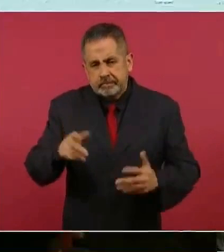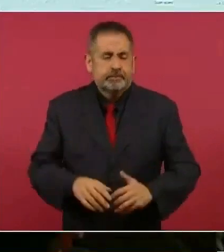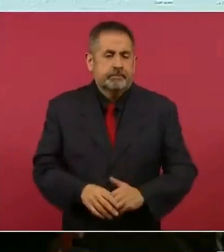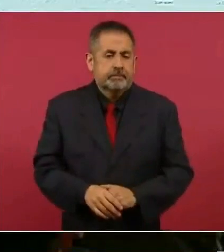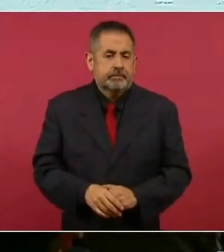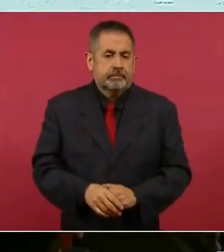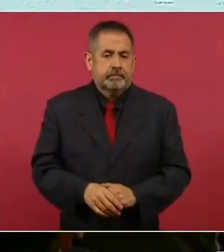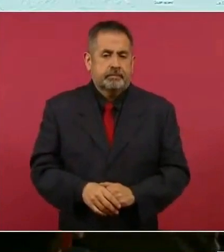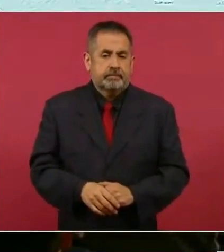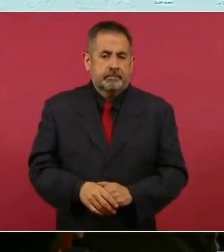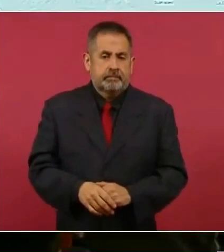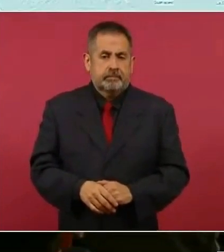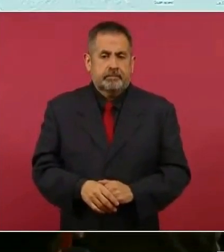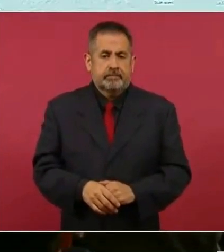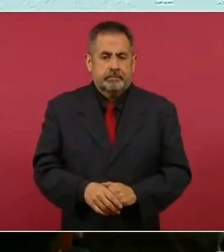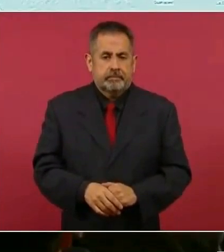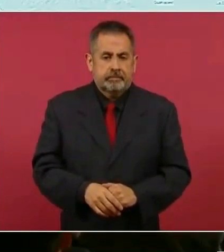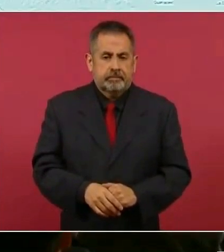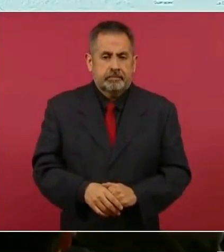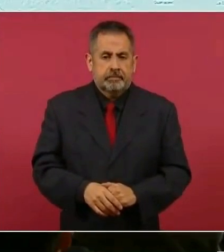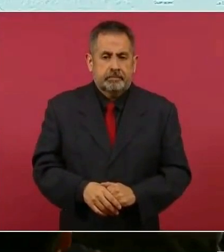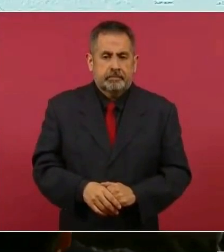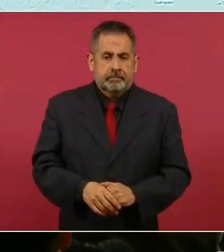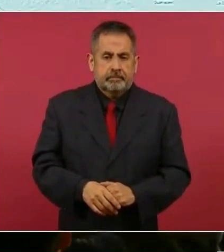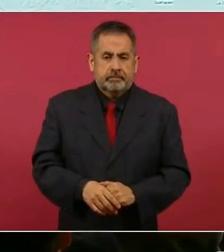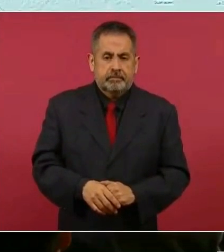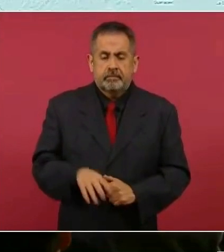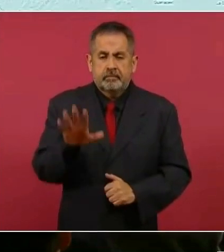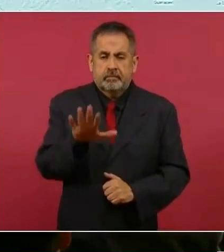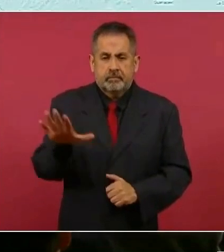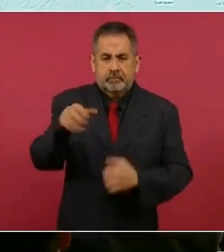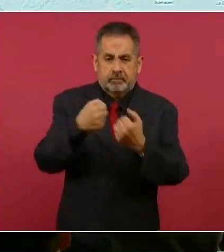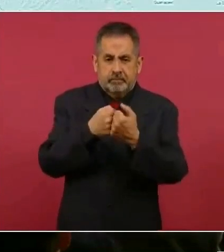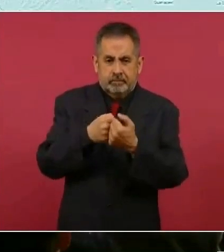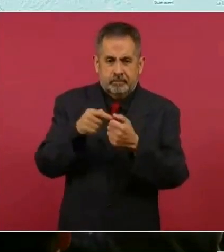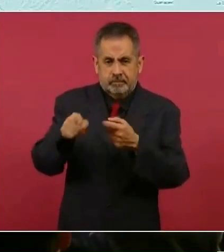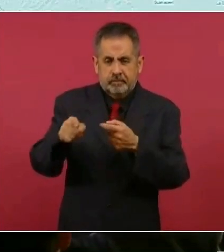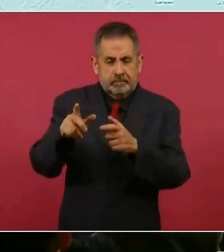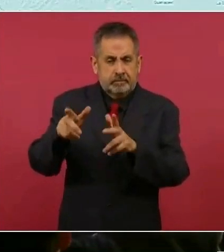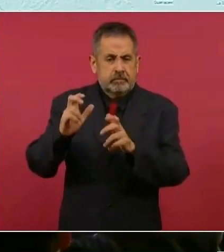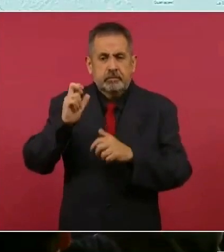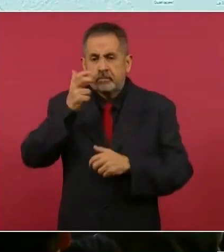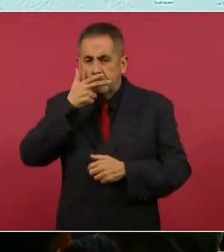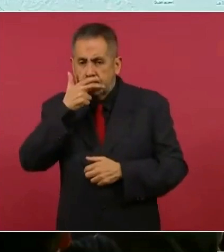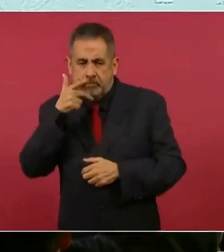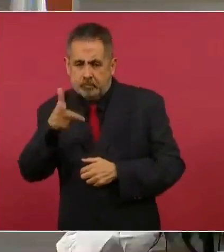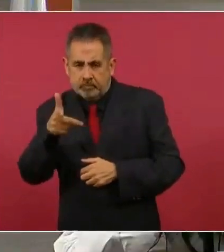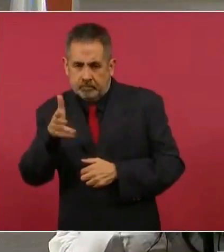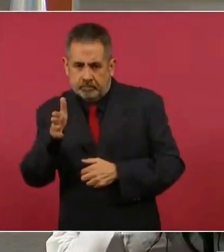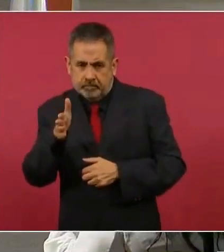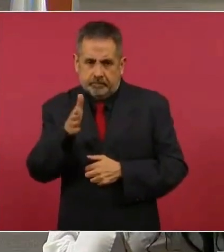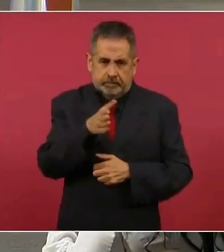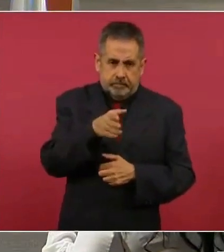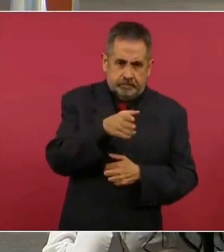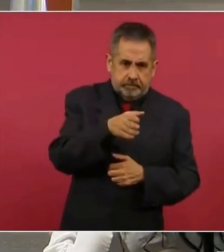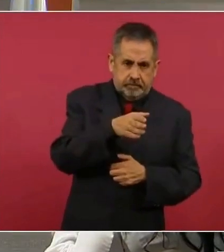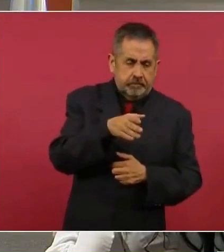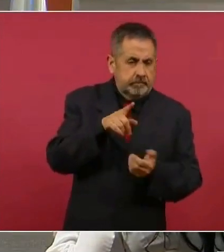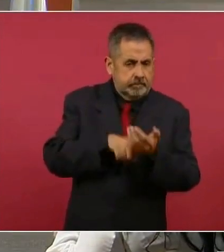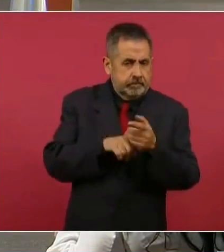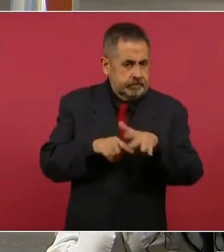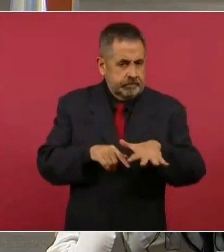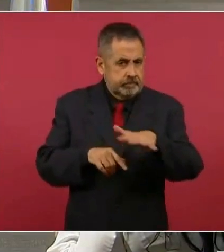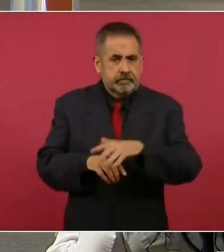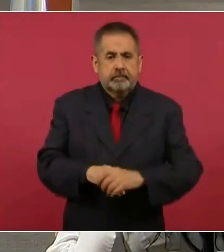Ya este es el municipio. Aquí, aquí está el límite. Este es Chihuahua. Ese es Temoris.